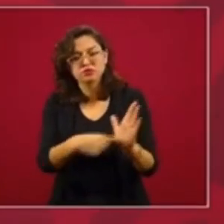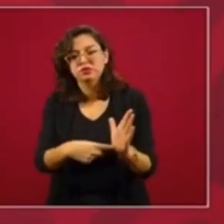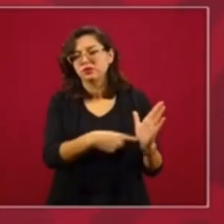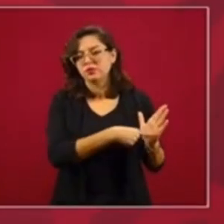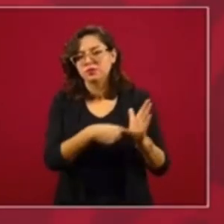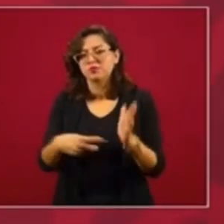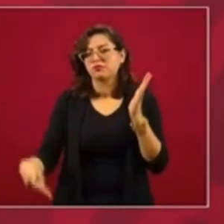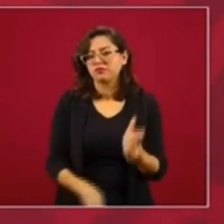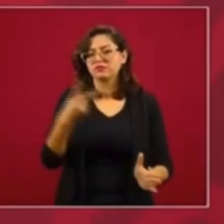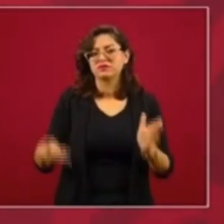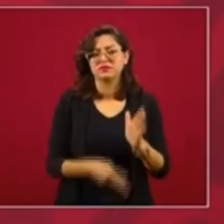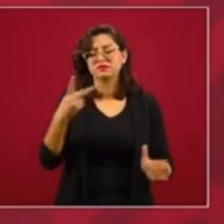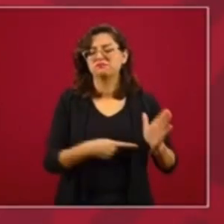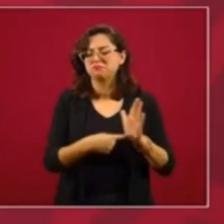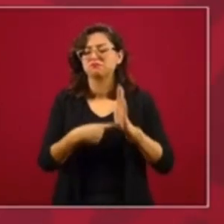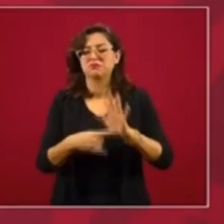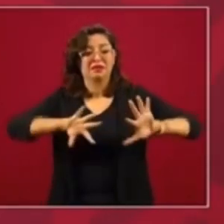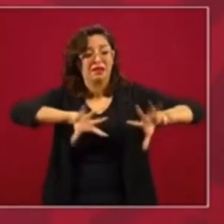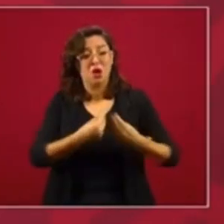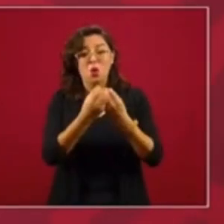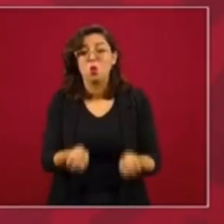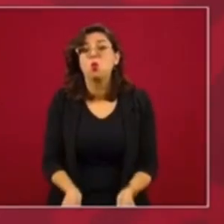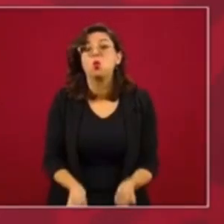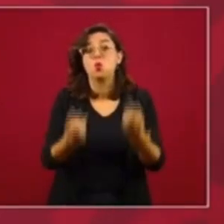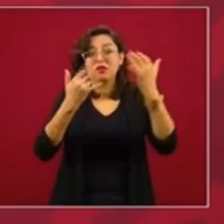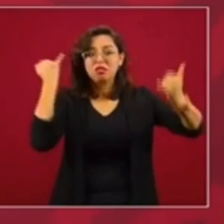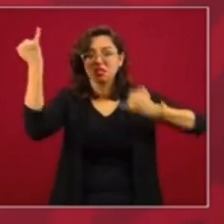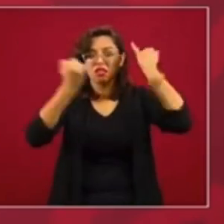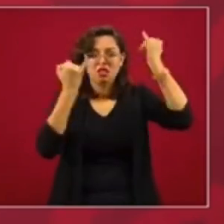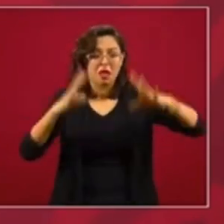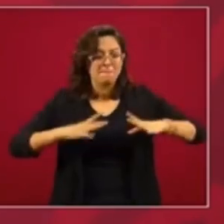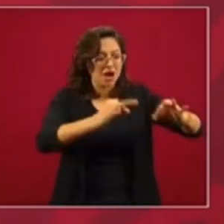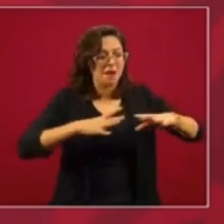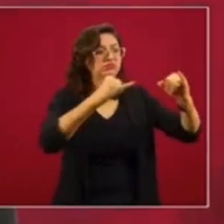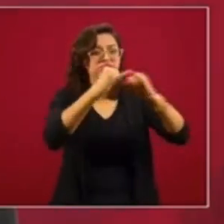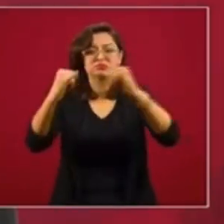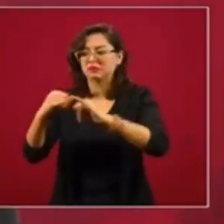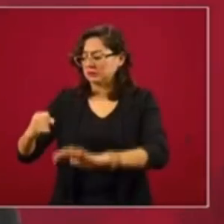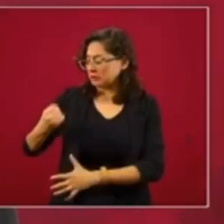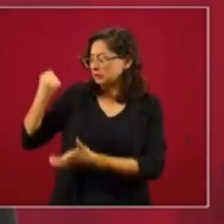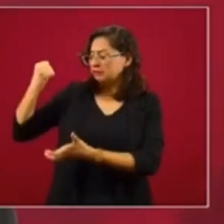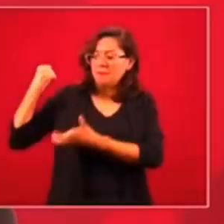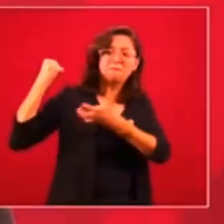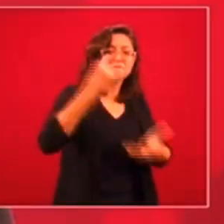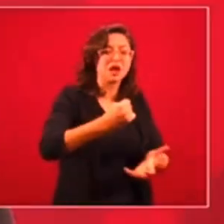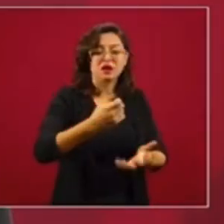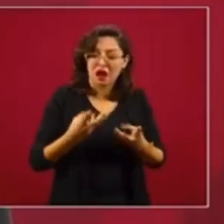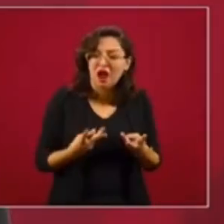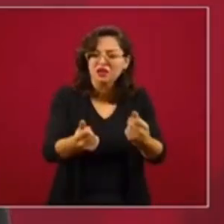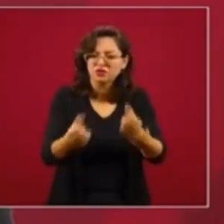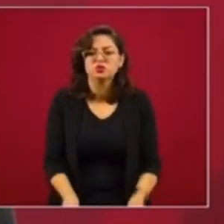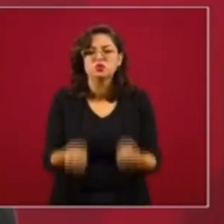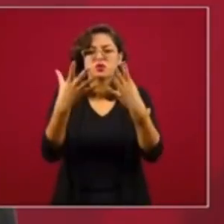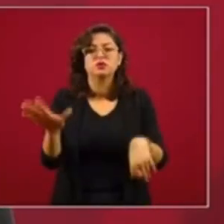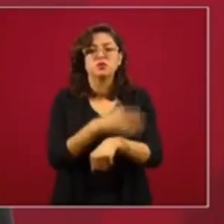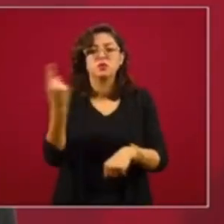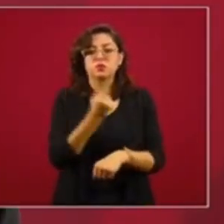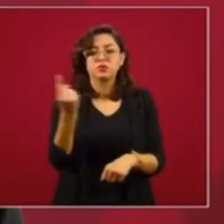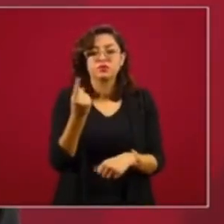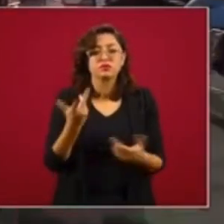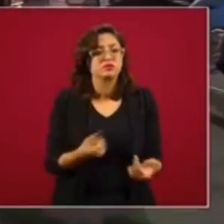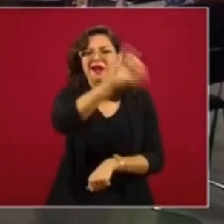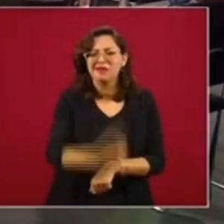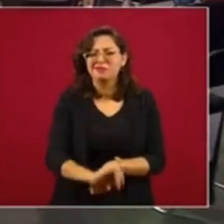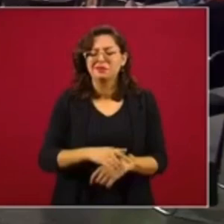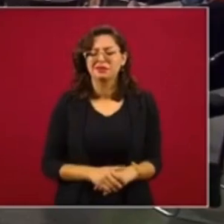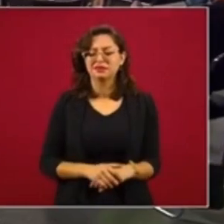conocer cuántos organismos crearon y cuánto cuesta. Porque muchos de esos organismos ni los